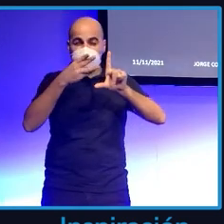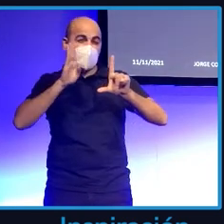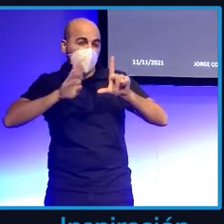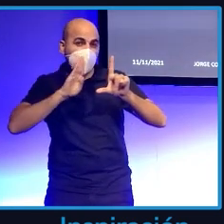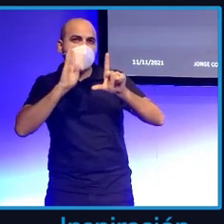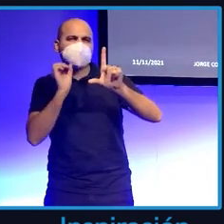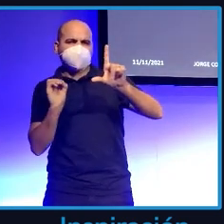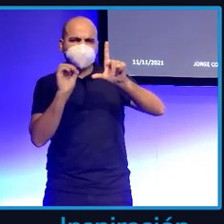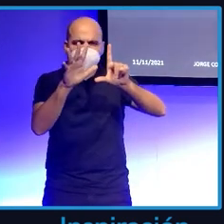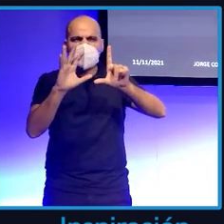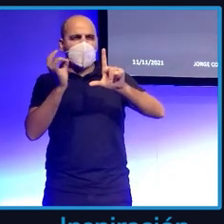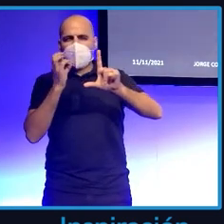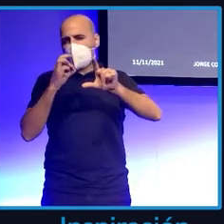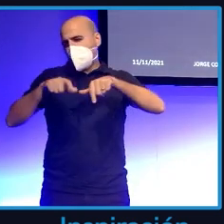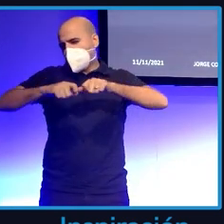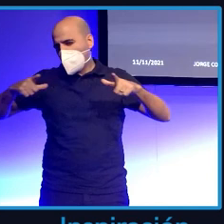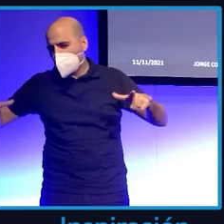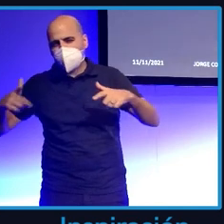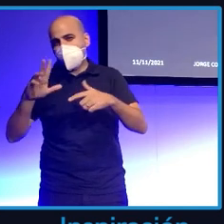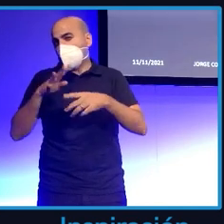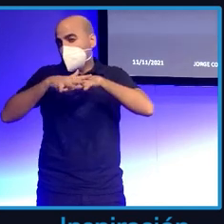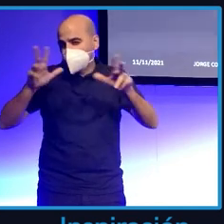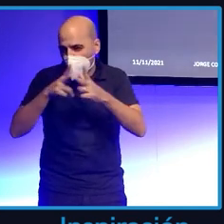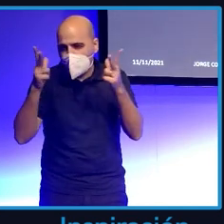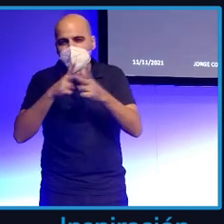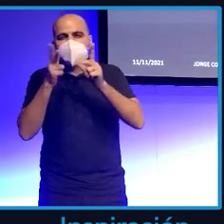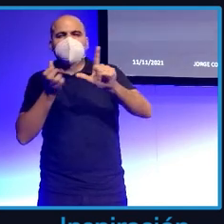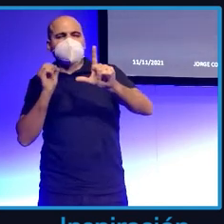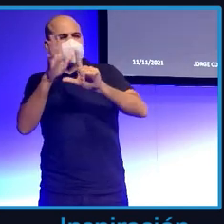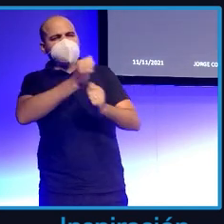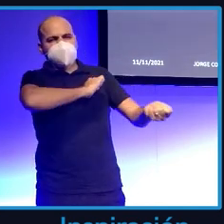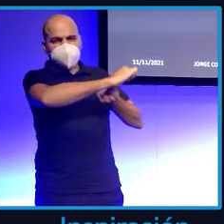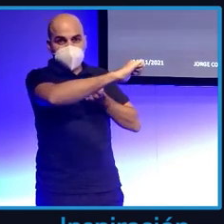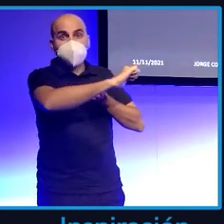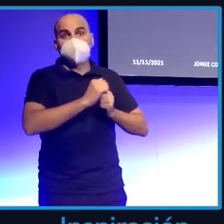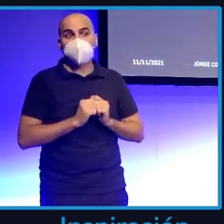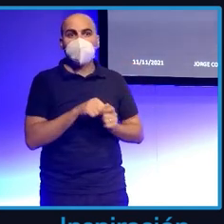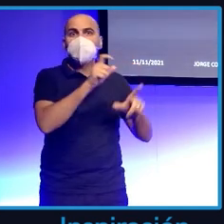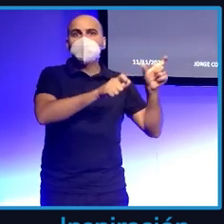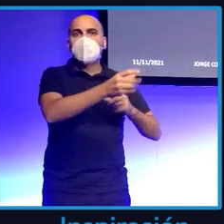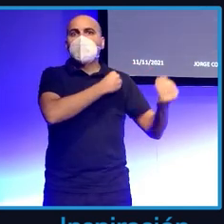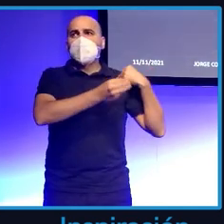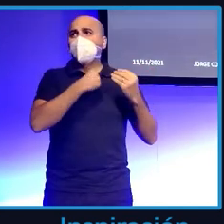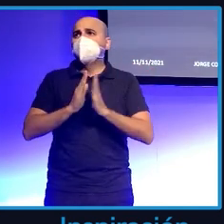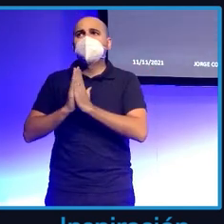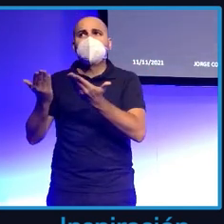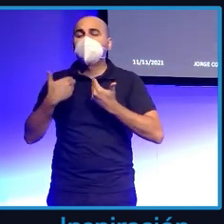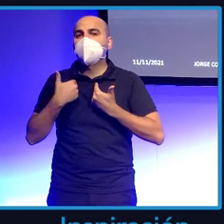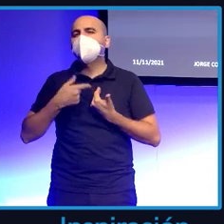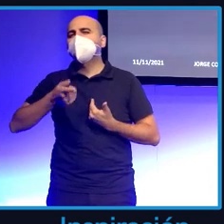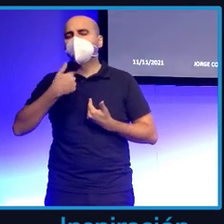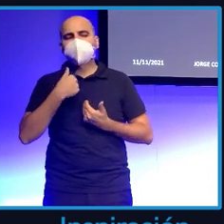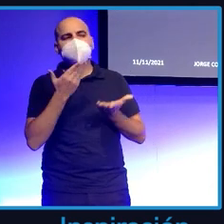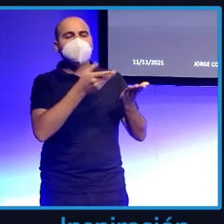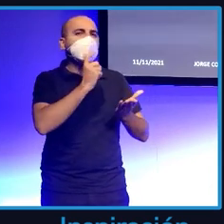una plataforma. Entonces nosotros lo que estamos implementando a las personas que nos piden ayuda es la utilización del reconocimiento facial para ver